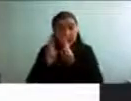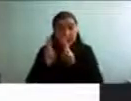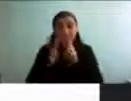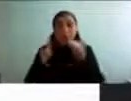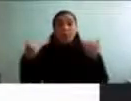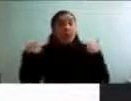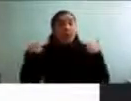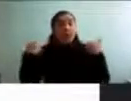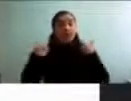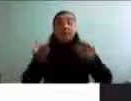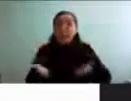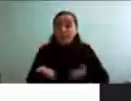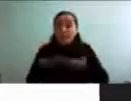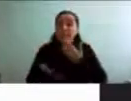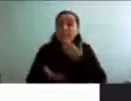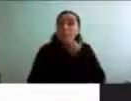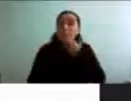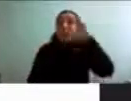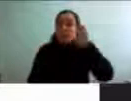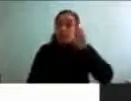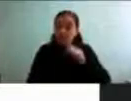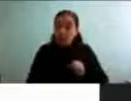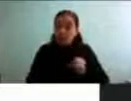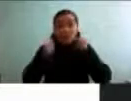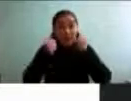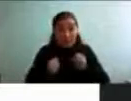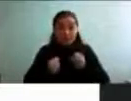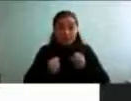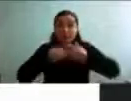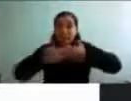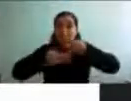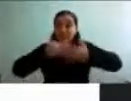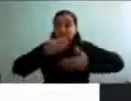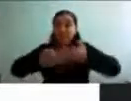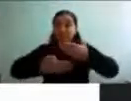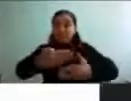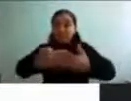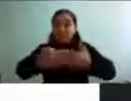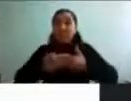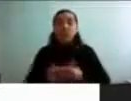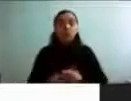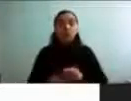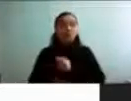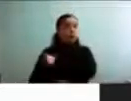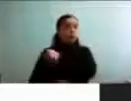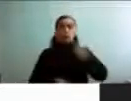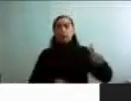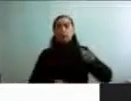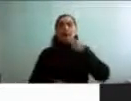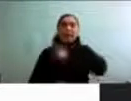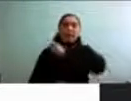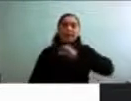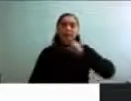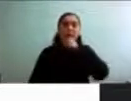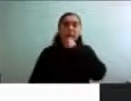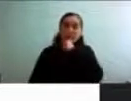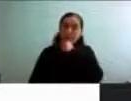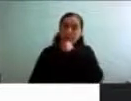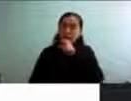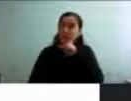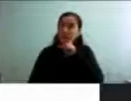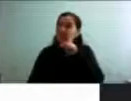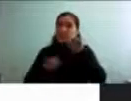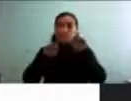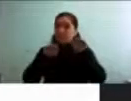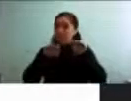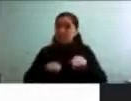un promotor del mejoramiento de la capacidad funcional. No todas las personas mayores también tienen los mismos niveles de